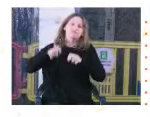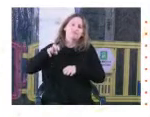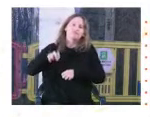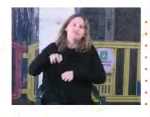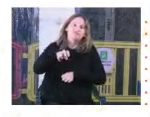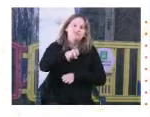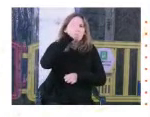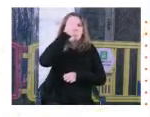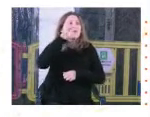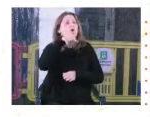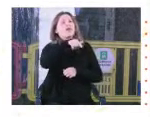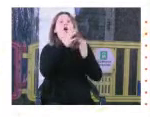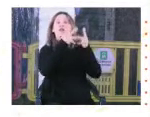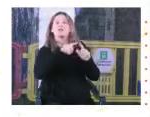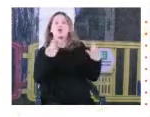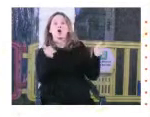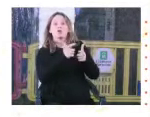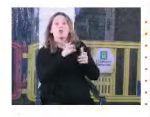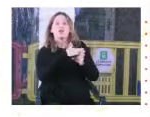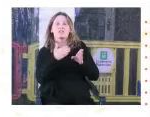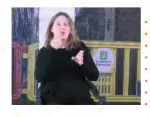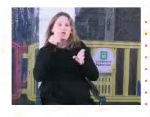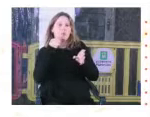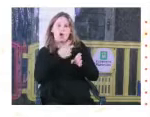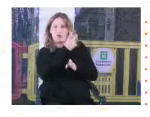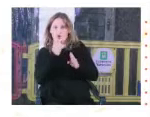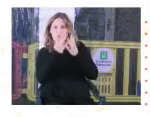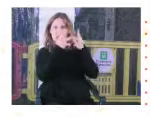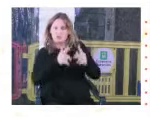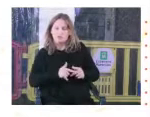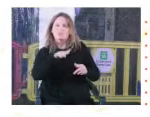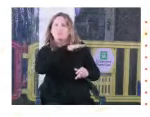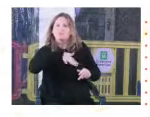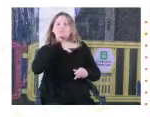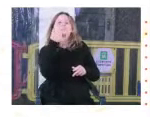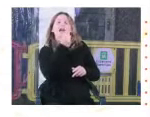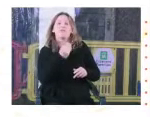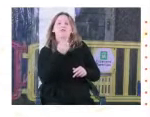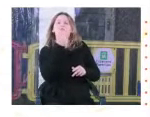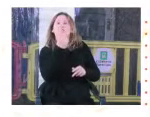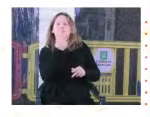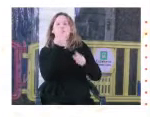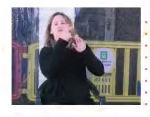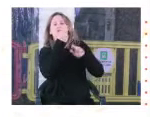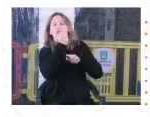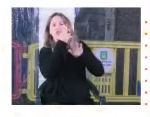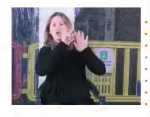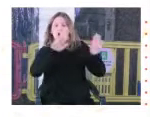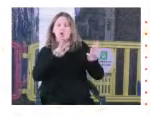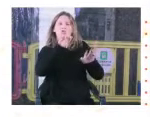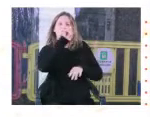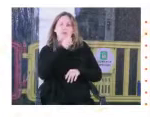por la memoria que el Consejo Vecinal 2 está organizando, que van a ser los sábados 21 y 28 de mayo y